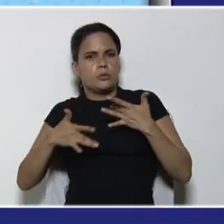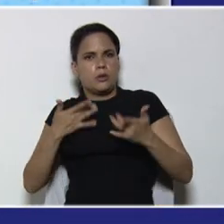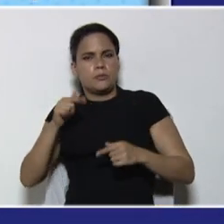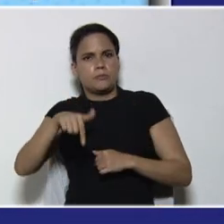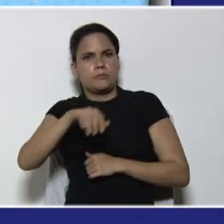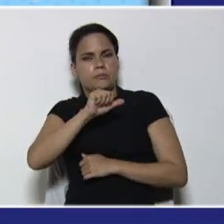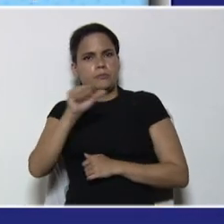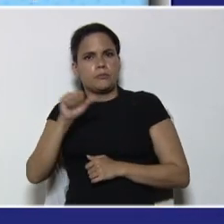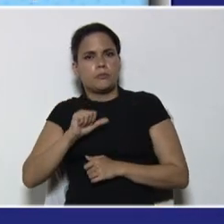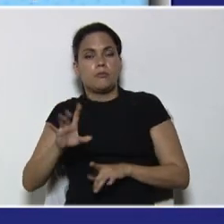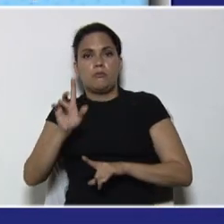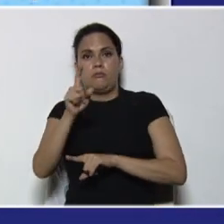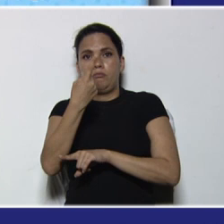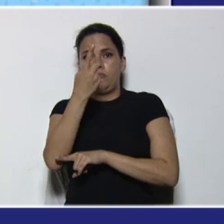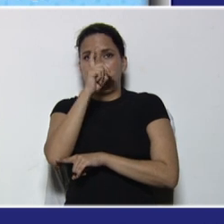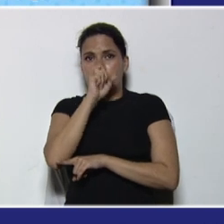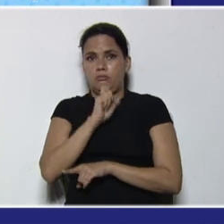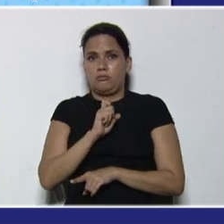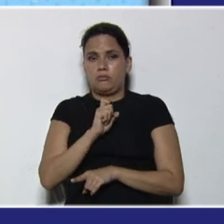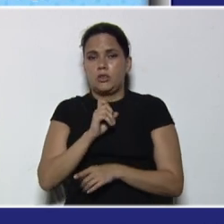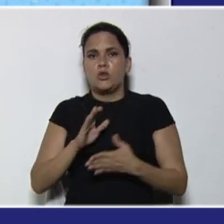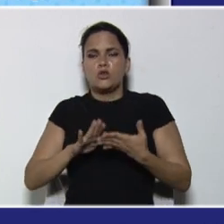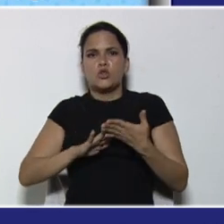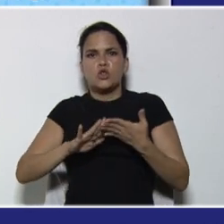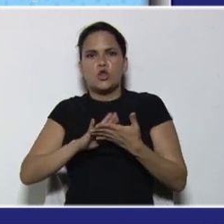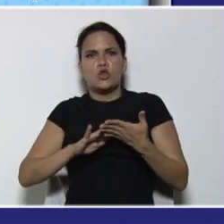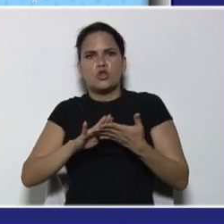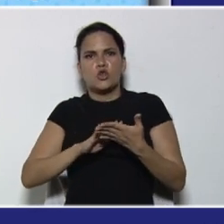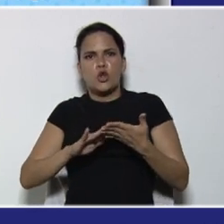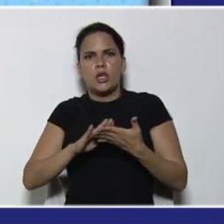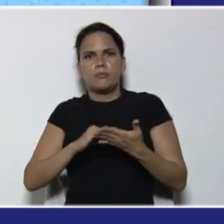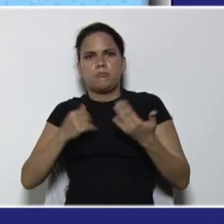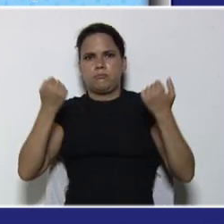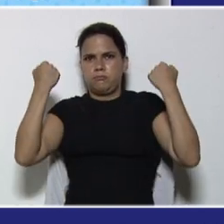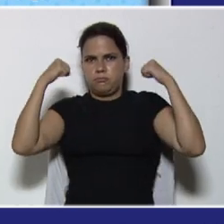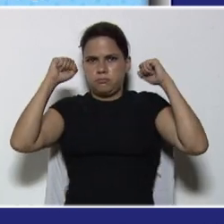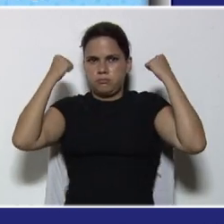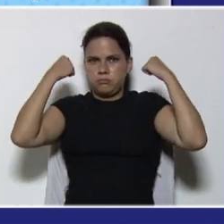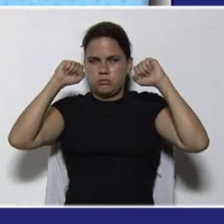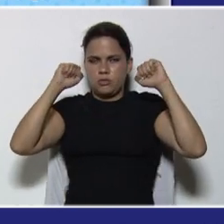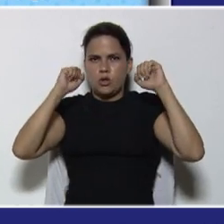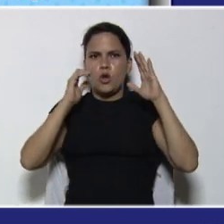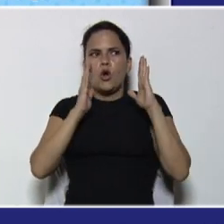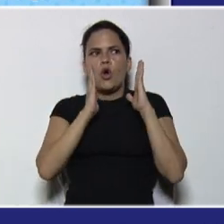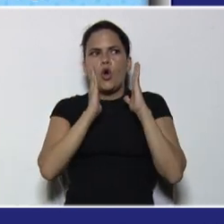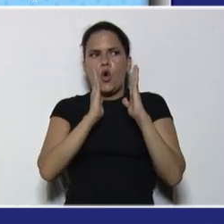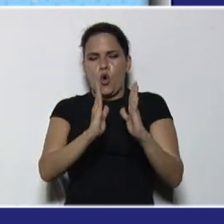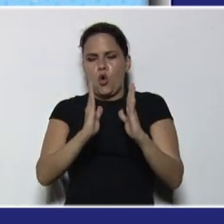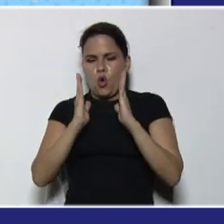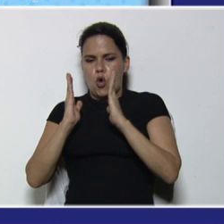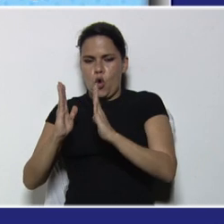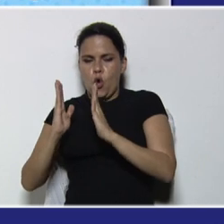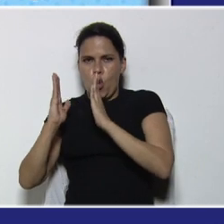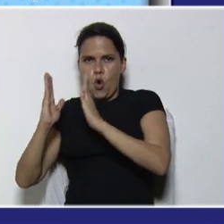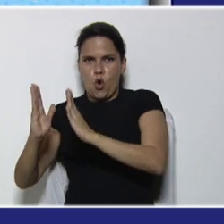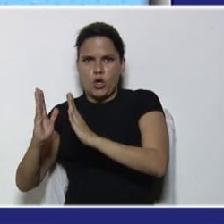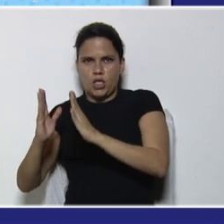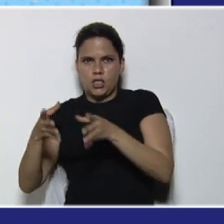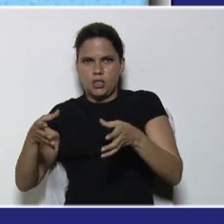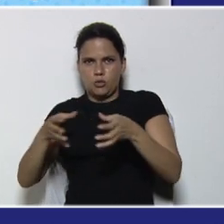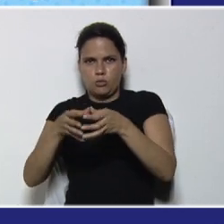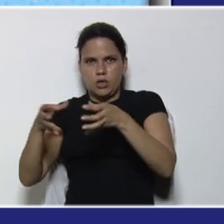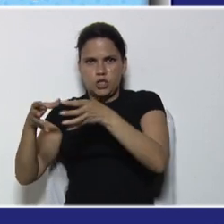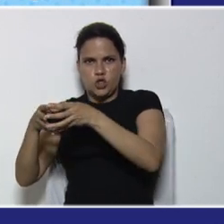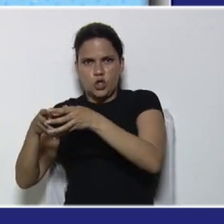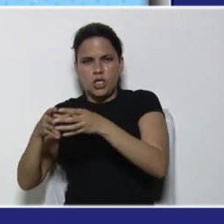esta semana, para primer año, resuelve, el siguiente ejercicio, aplicando, el orden de los signos, de agrupación, recordemos, que resolvemos,